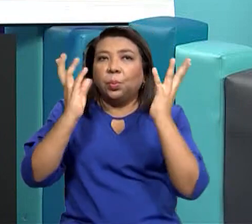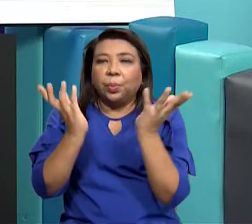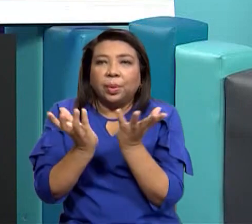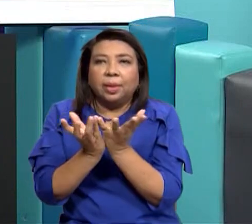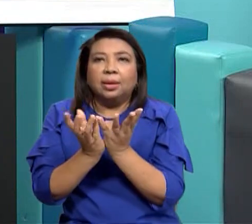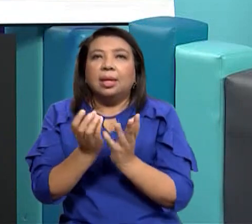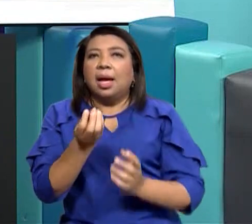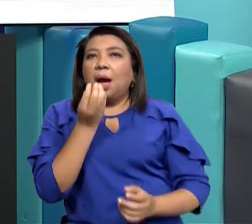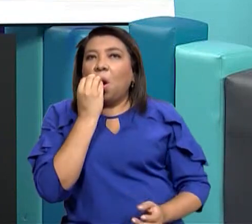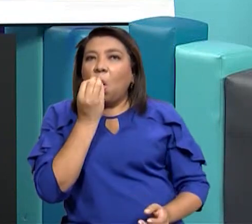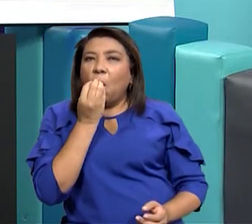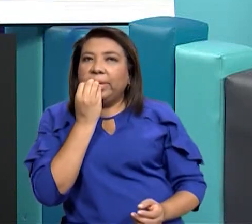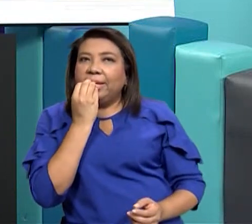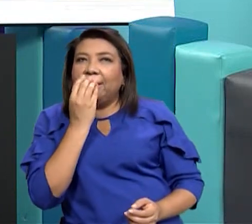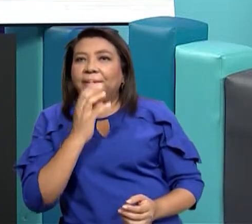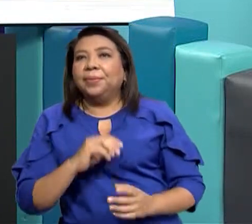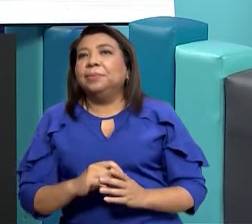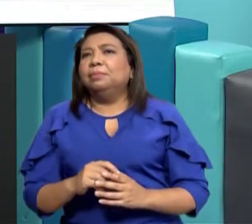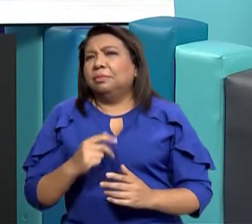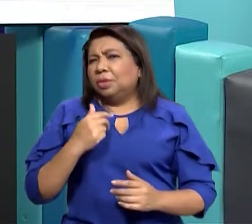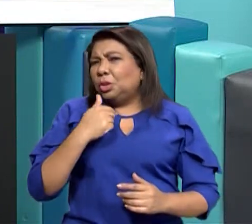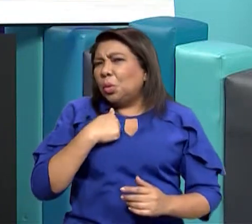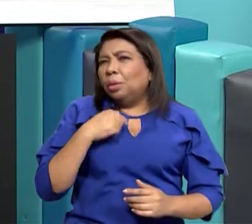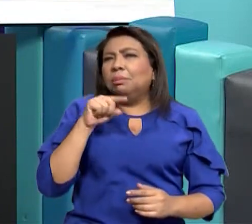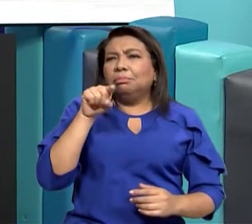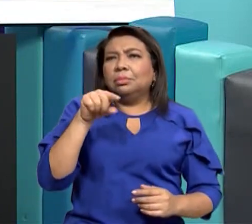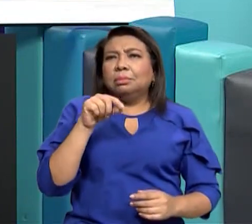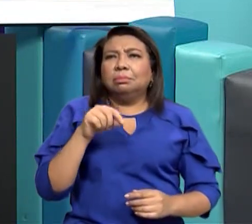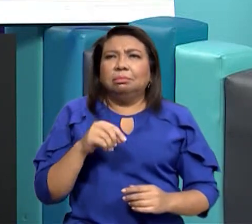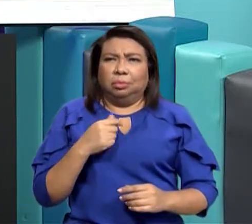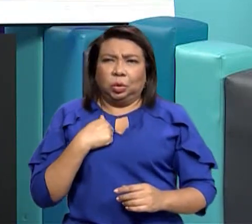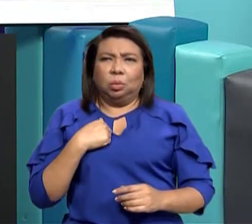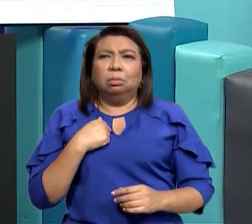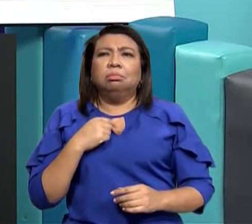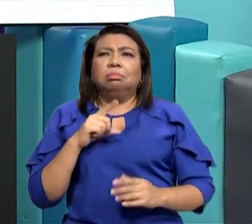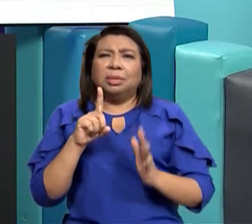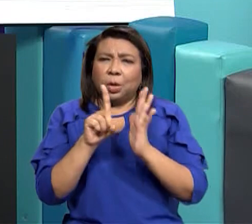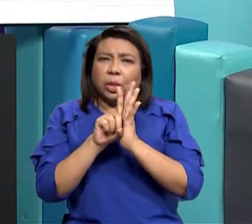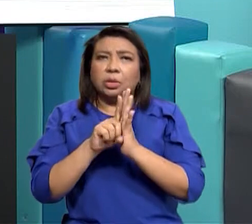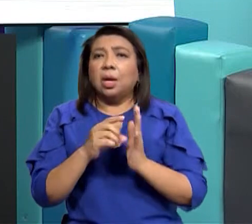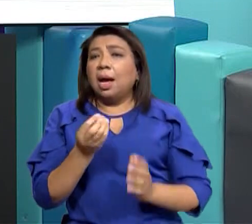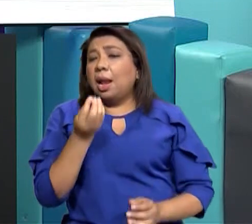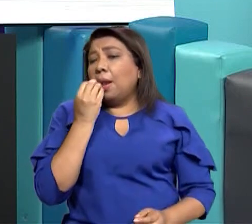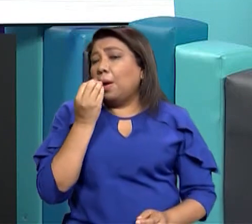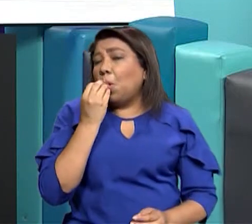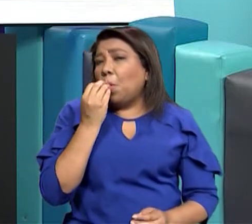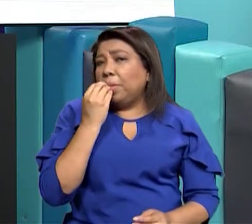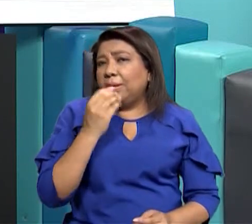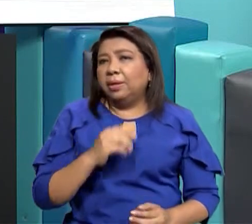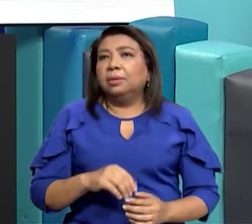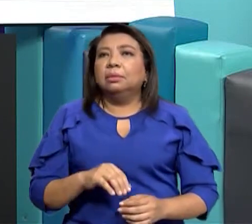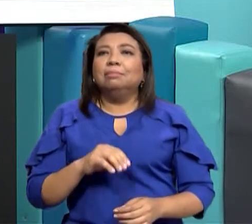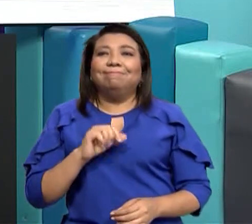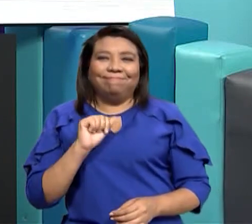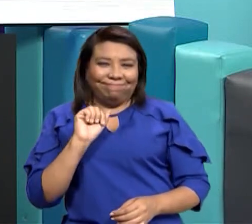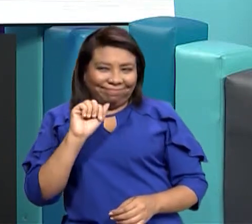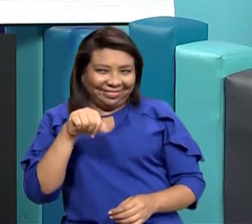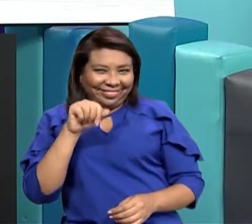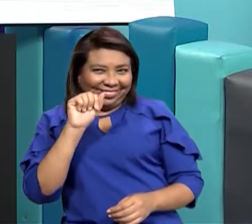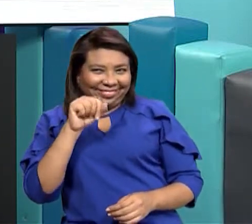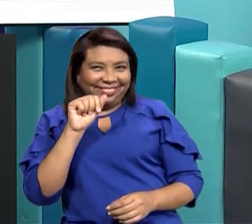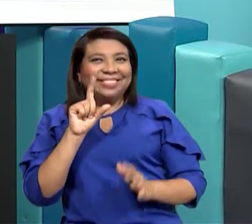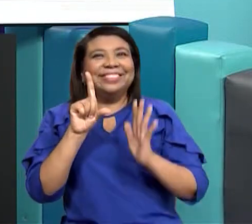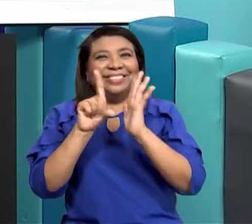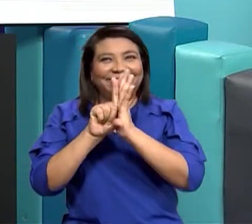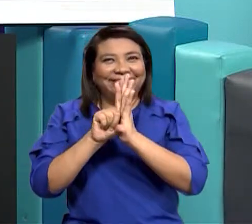en tus palabras quizás me puedas decir tenemos derecho a la comida pero en realidad es derecho a la alimentación y